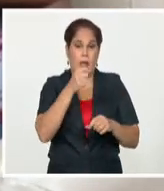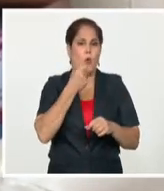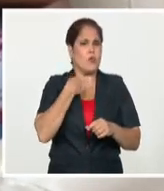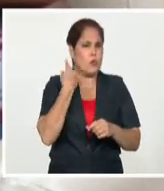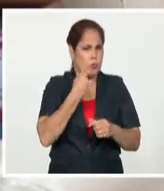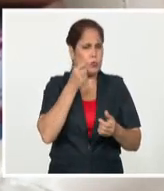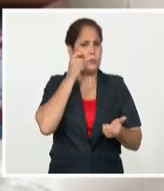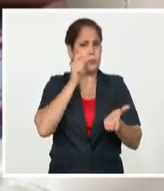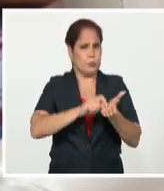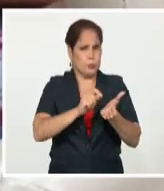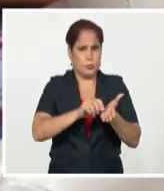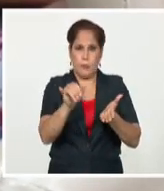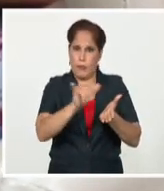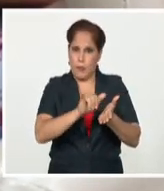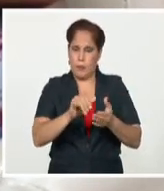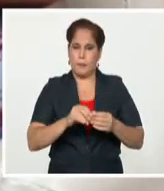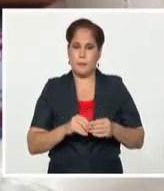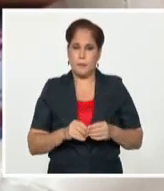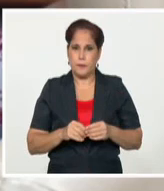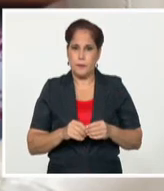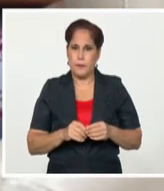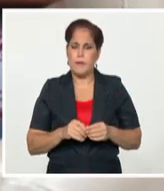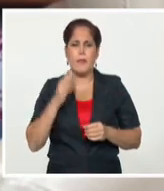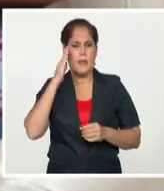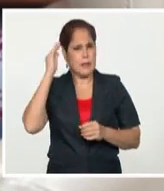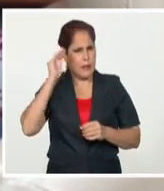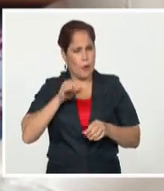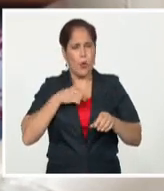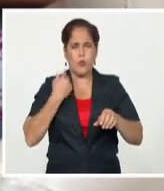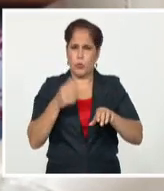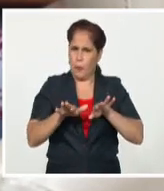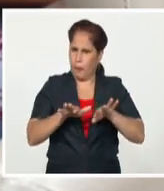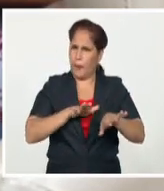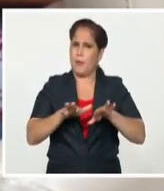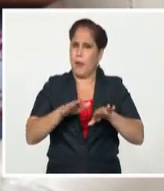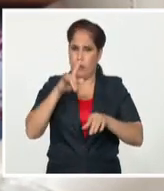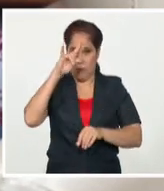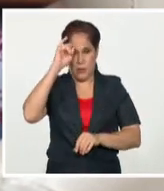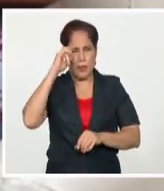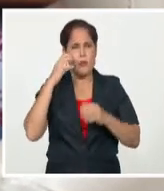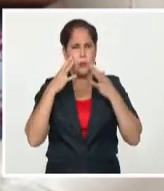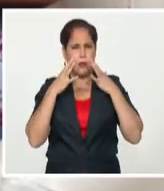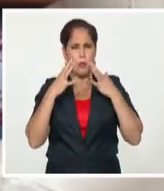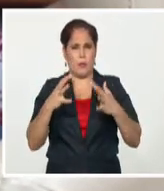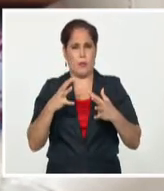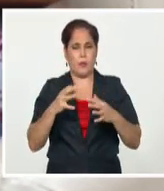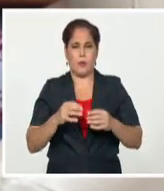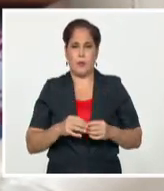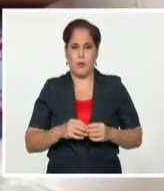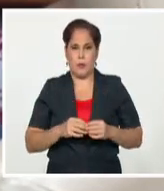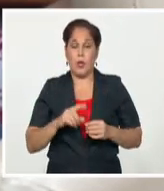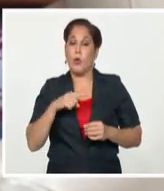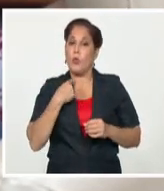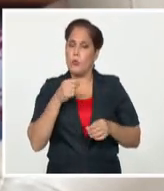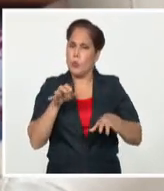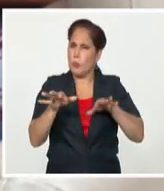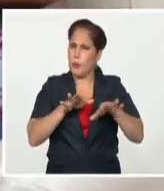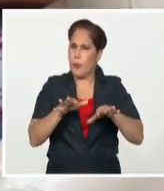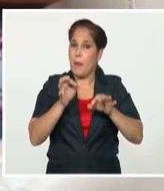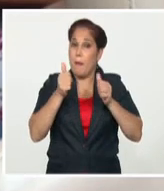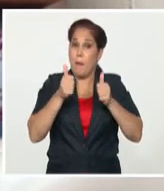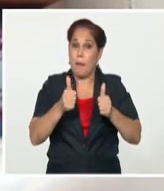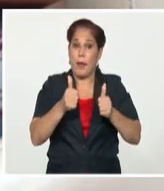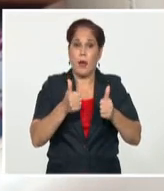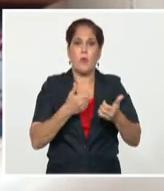los estudios de intervención. Es decir, hemos, yo creo que una de las cosas importantes es destacar eso, que hemos tenido una